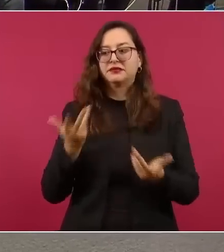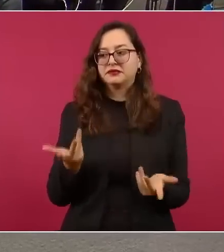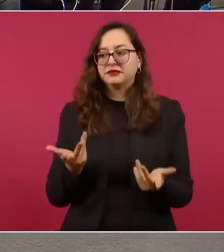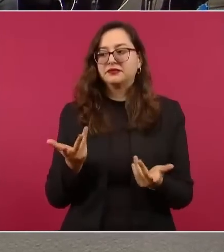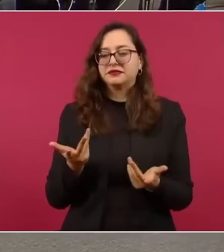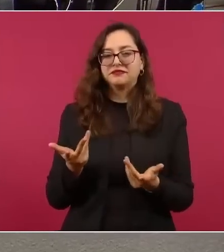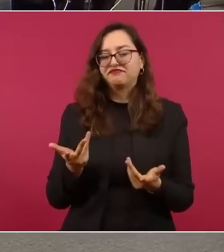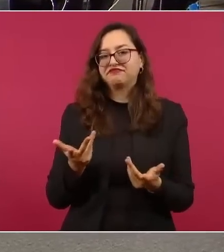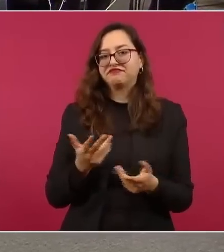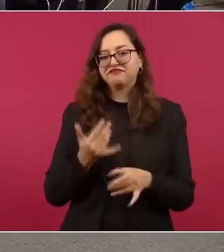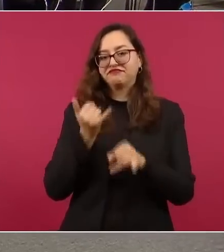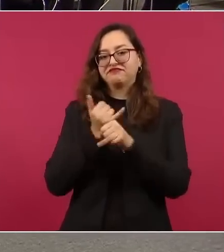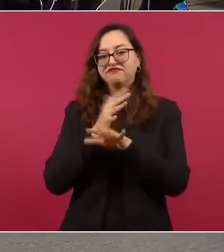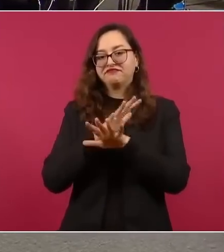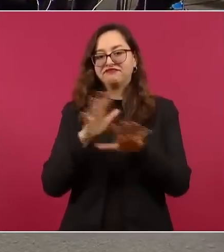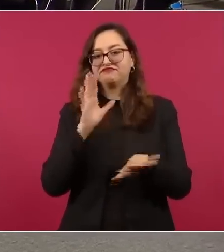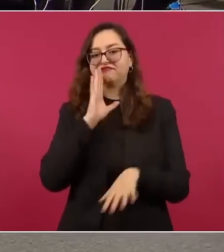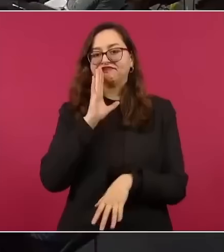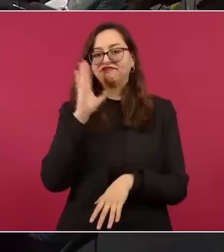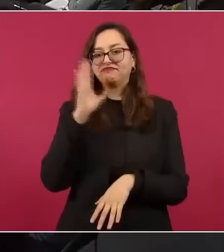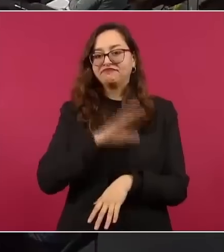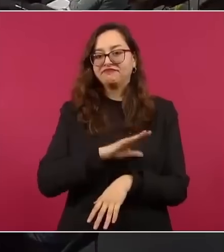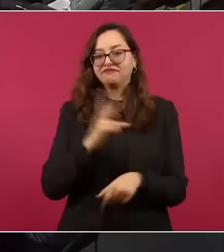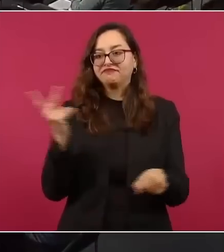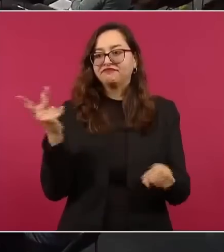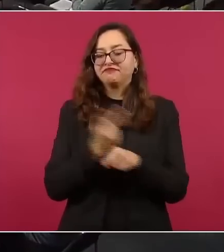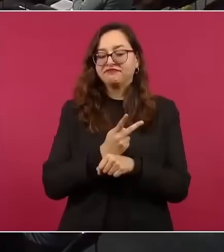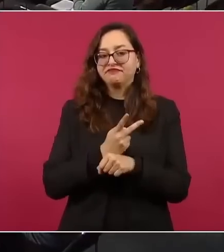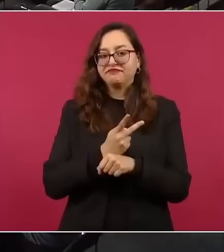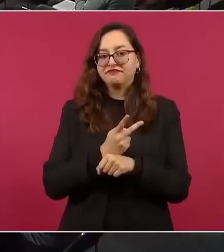a Aguilar Camín, a Krause,